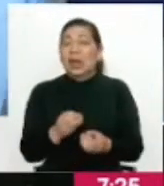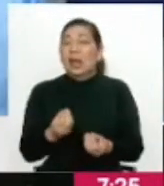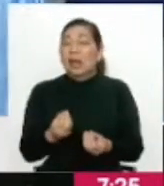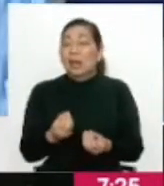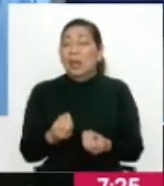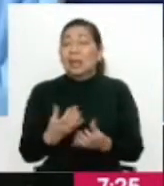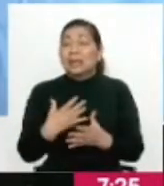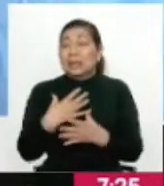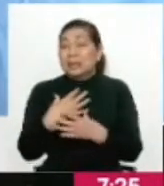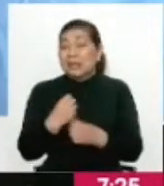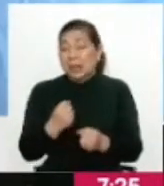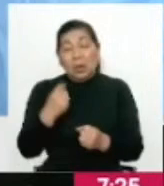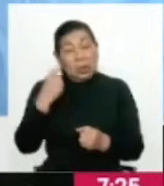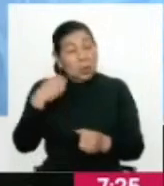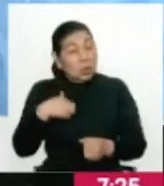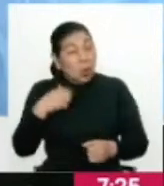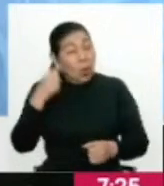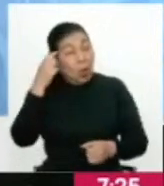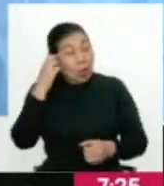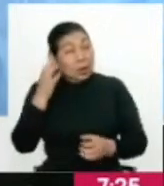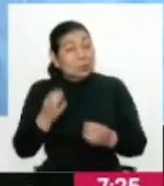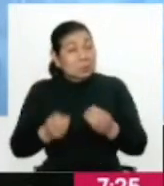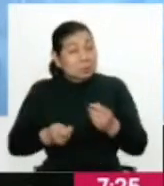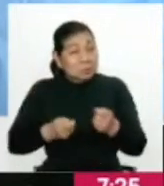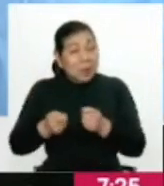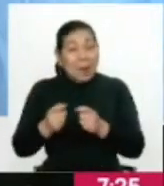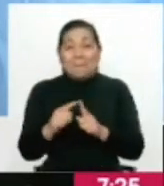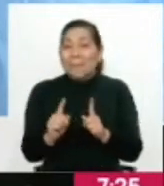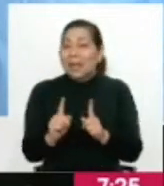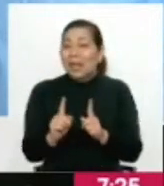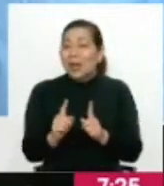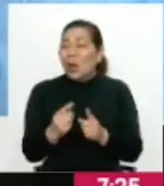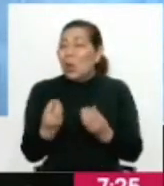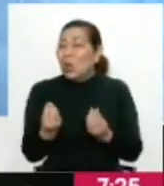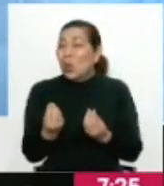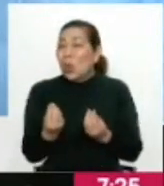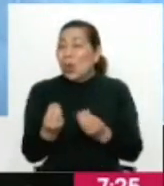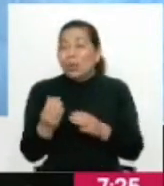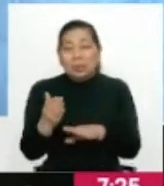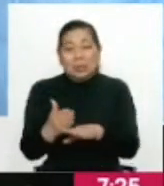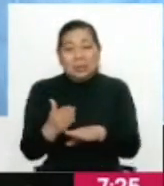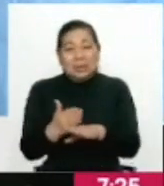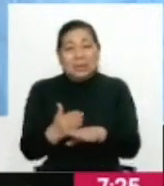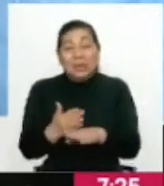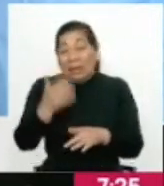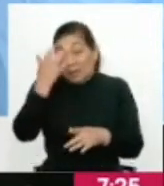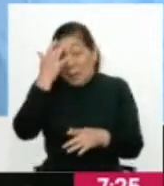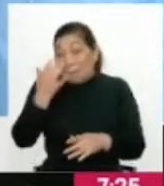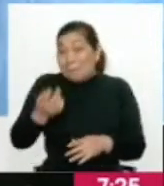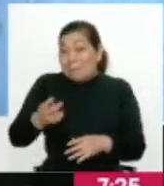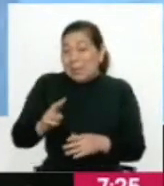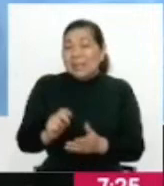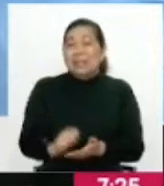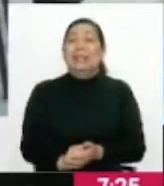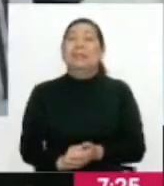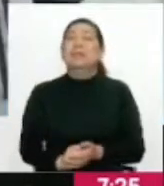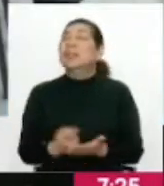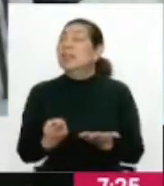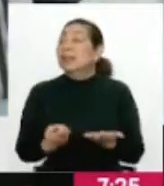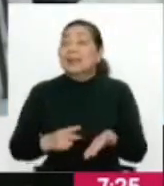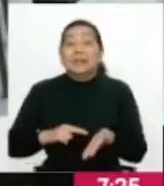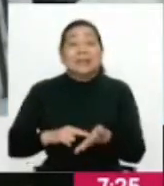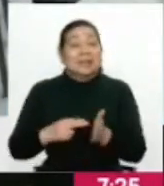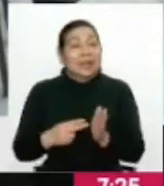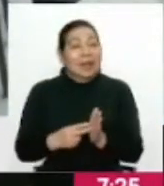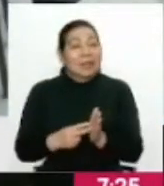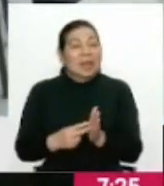sanitarios creo que inmanejable, pero no se expresa en desarrollo de enfermedad. Y eso te